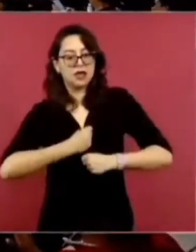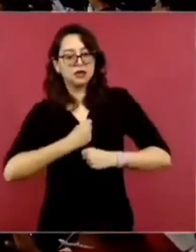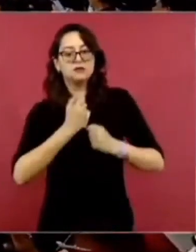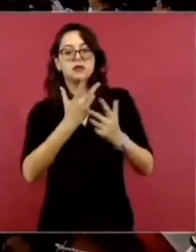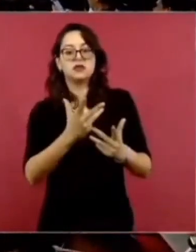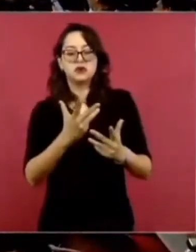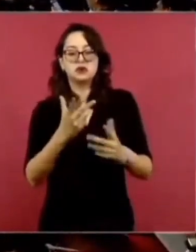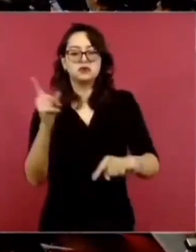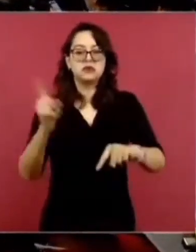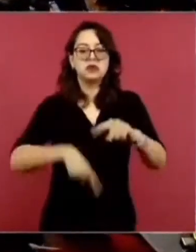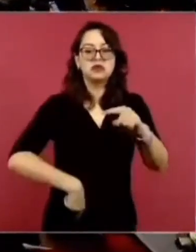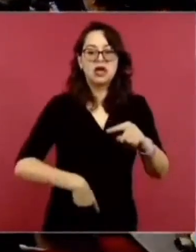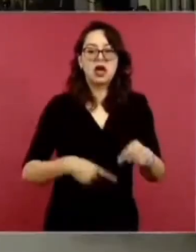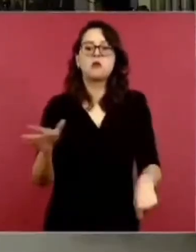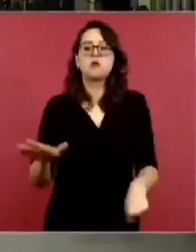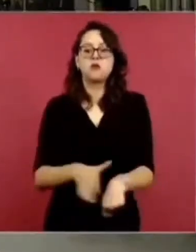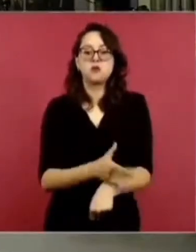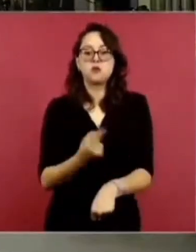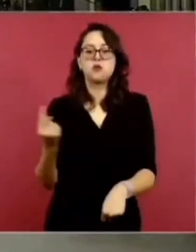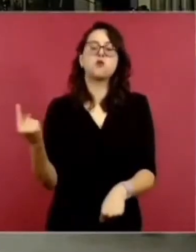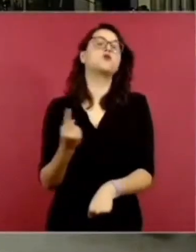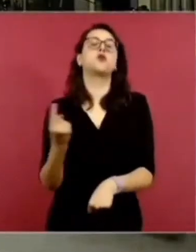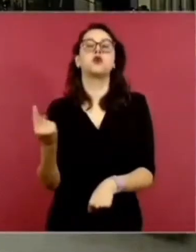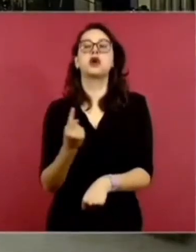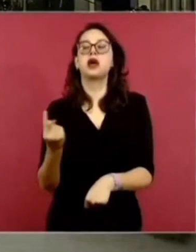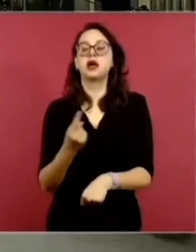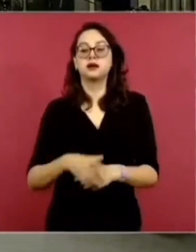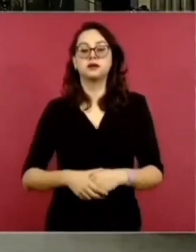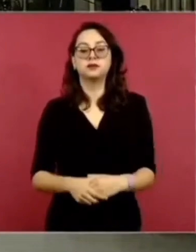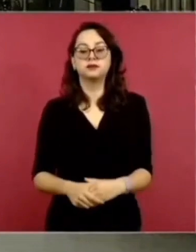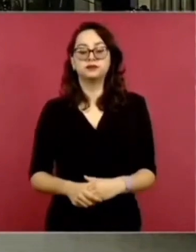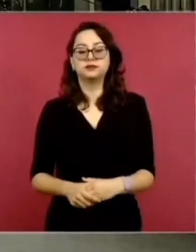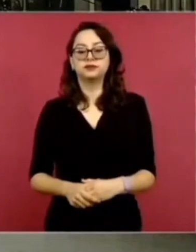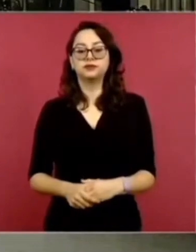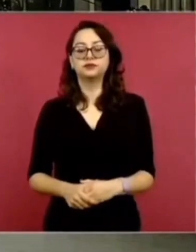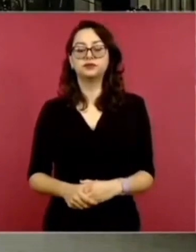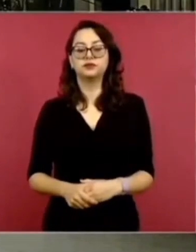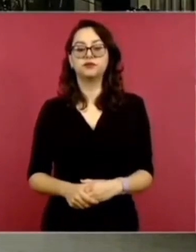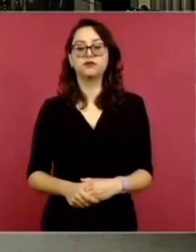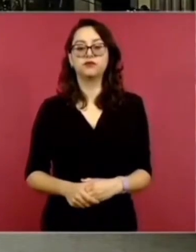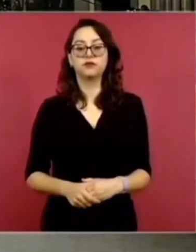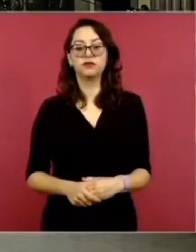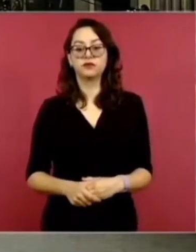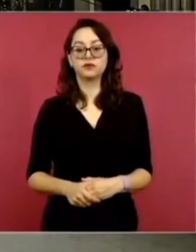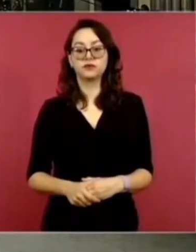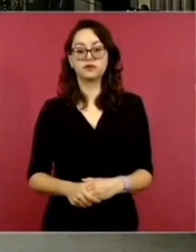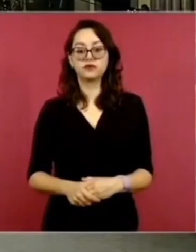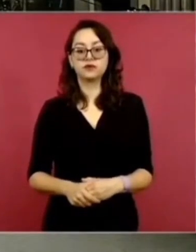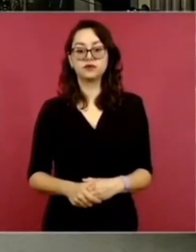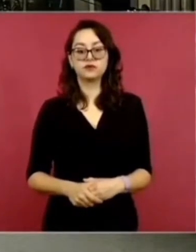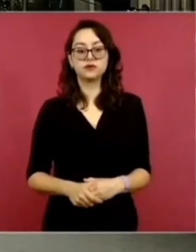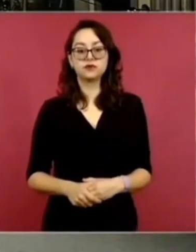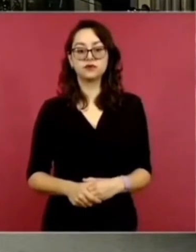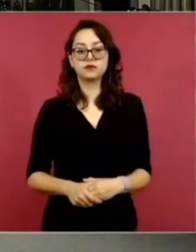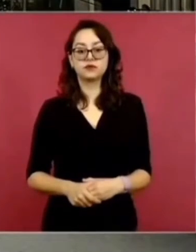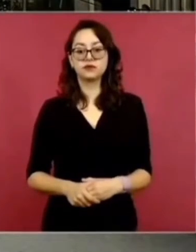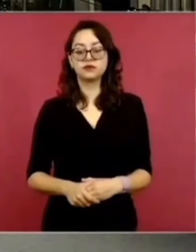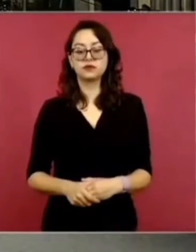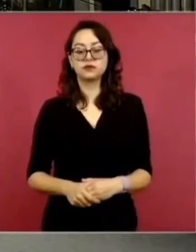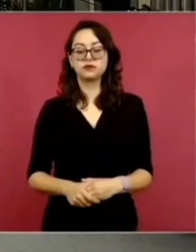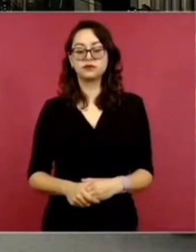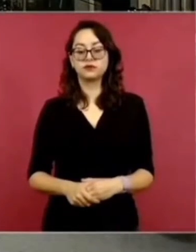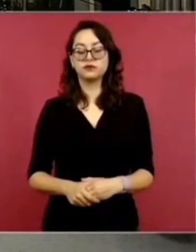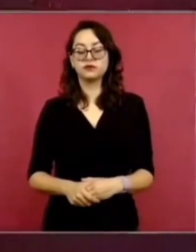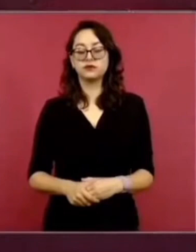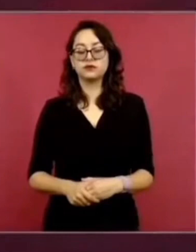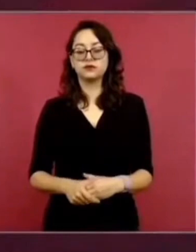¿La posada se viene transmitiendo presidente todos los días? Pues sí, no sé si eso